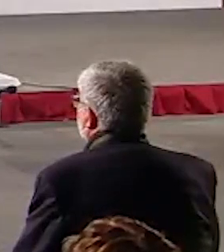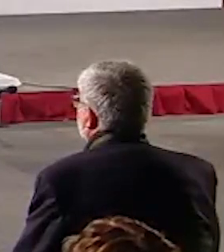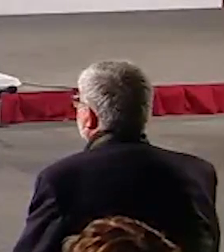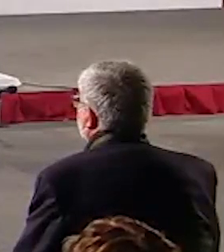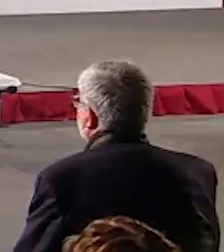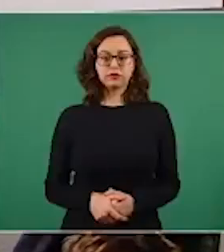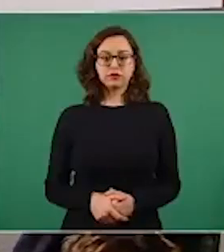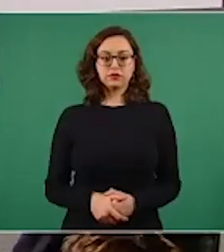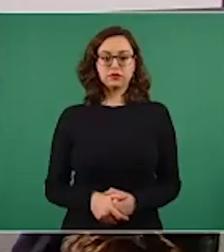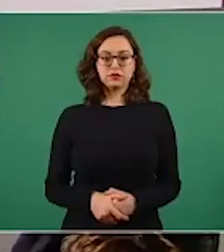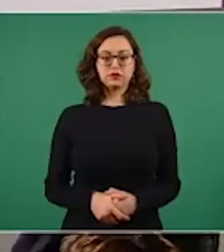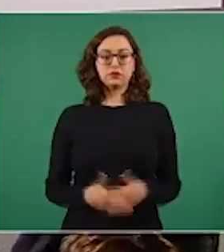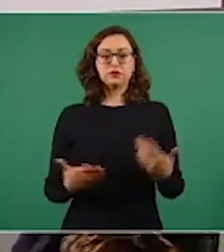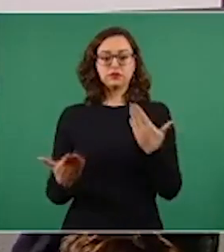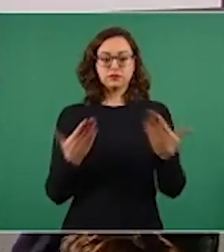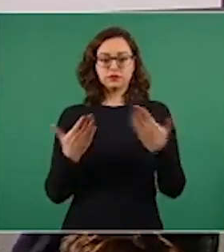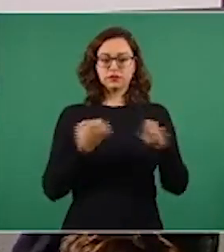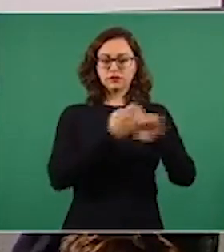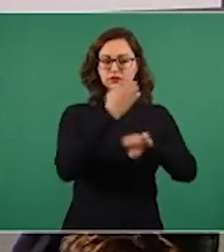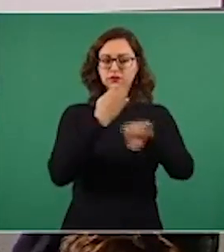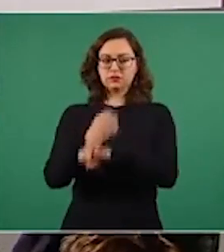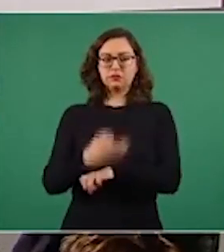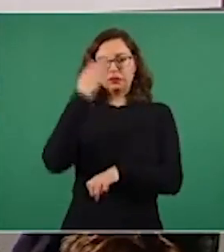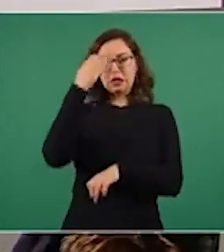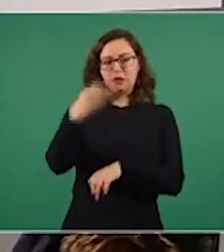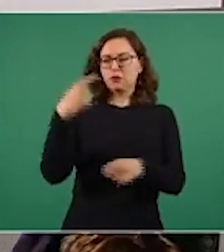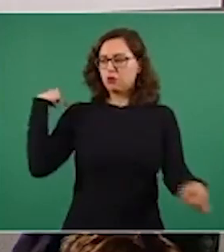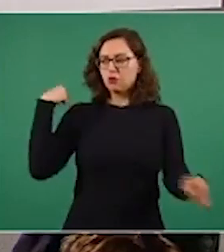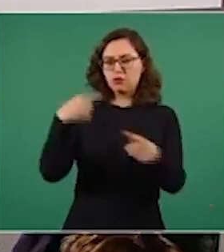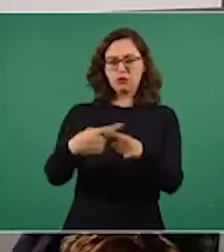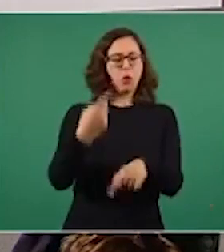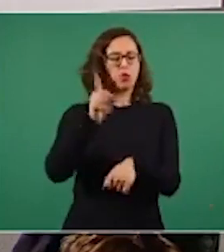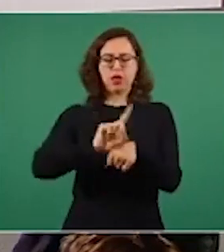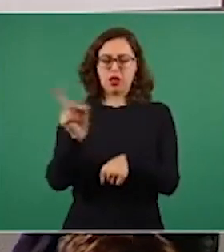Un comparativo por estados. El secretario.